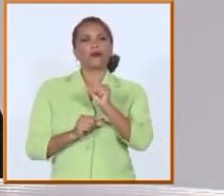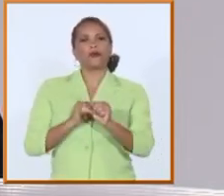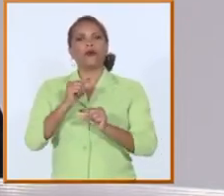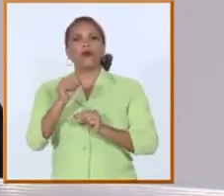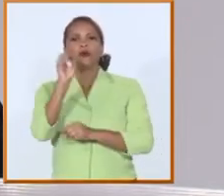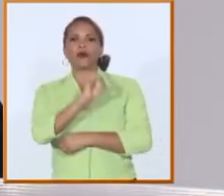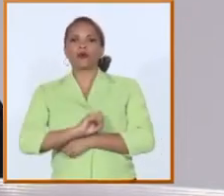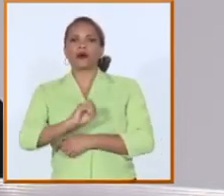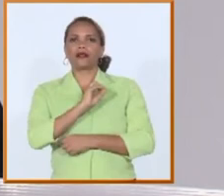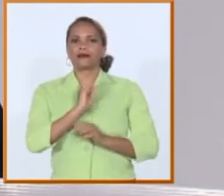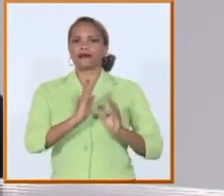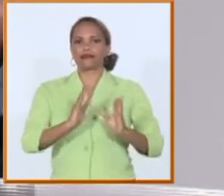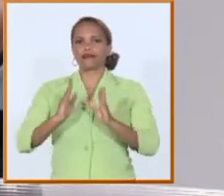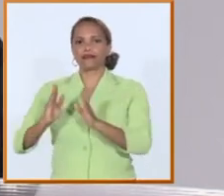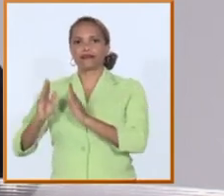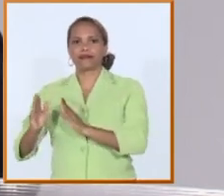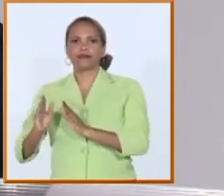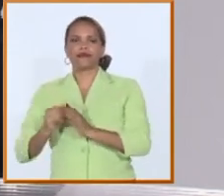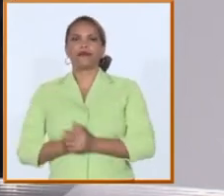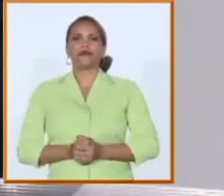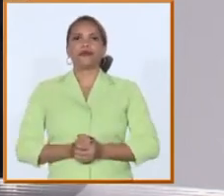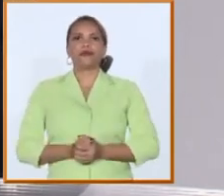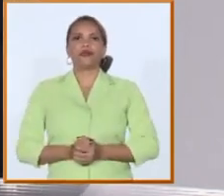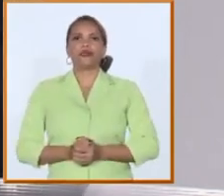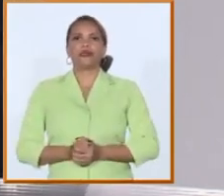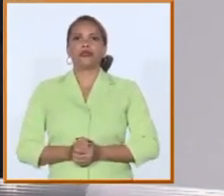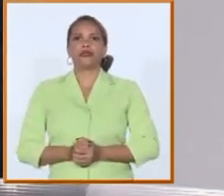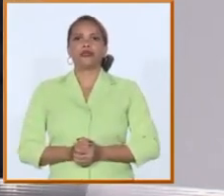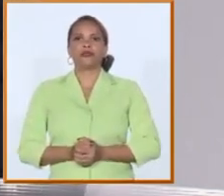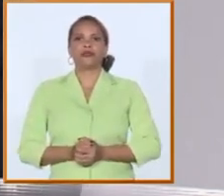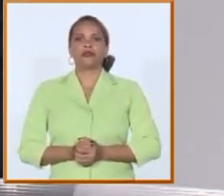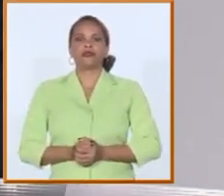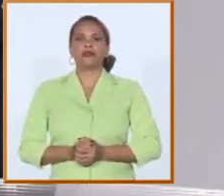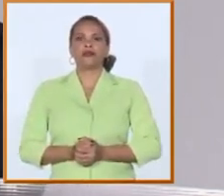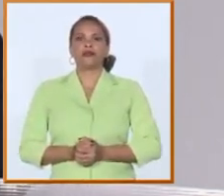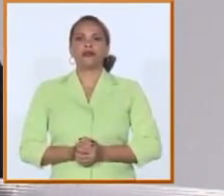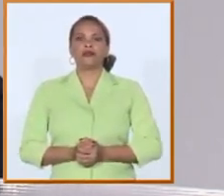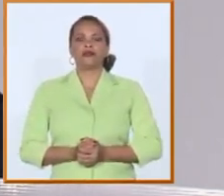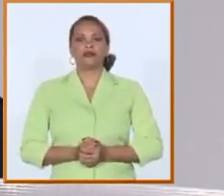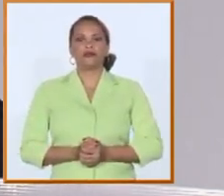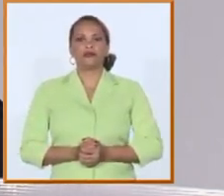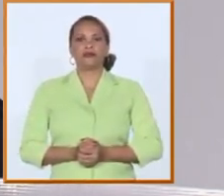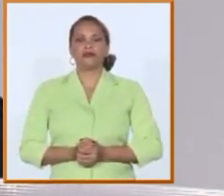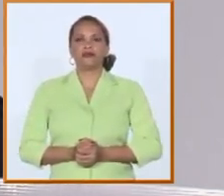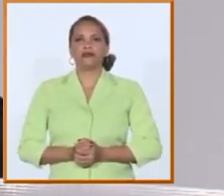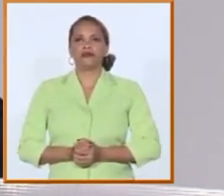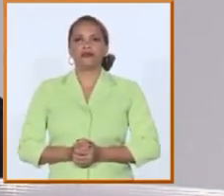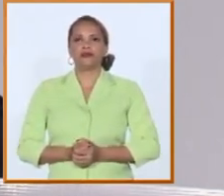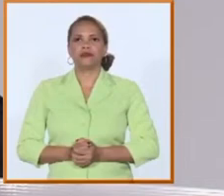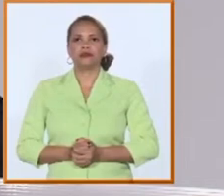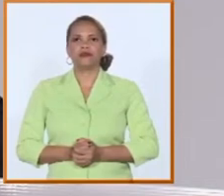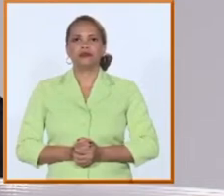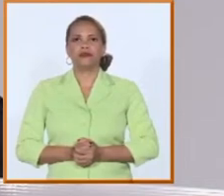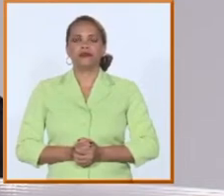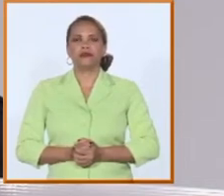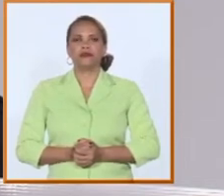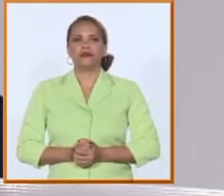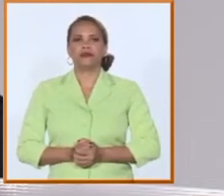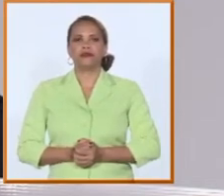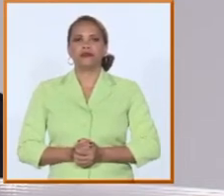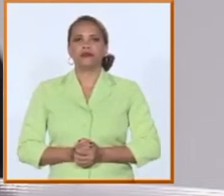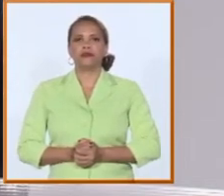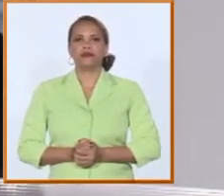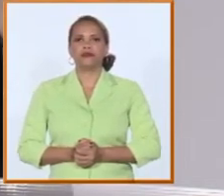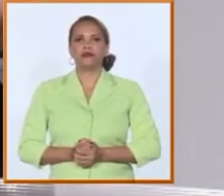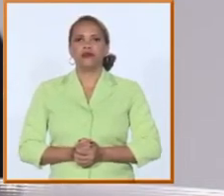nuestro amigo René y no voy a tratar de sustituirlo solamente te vendrá por aquí seguro seguramente va a estar por aquí con nosotros el jueves